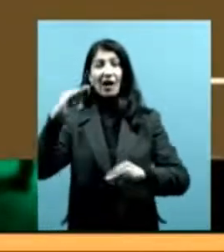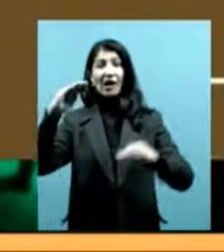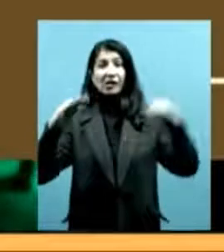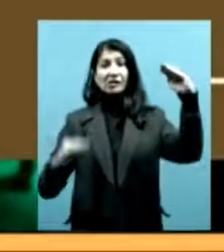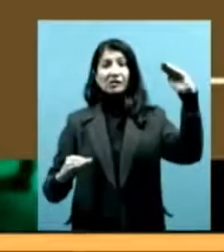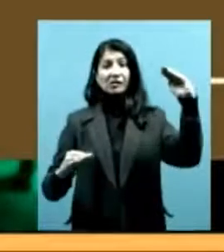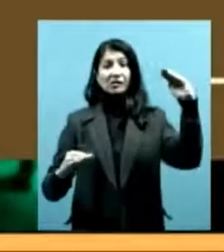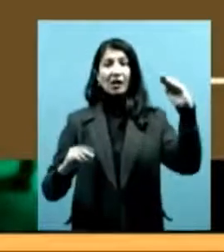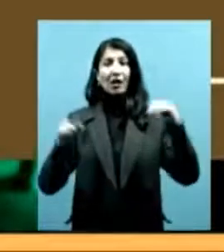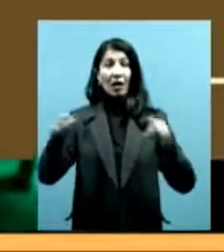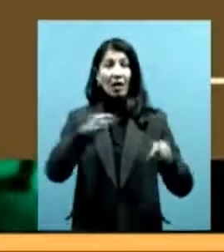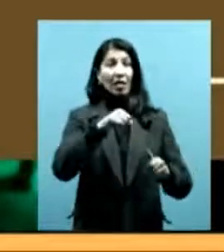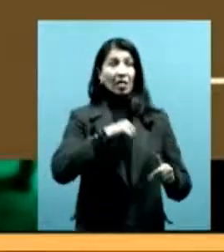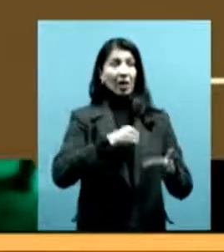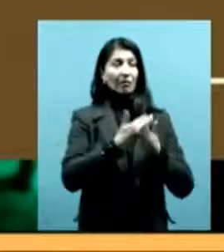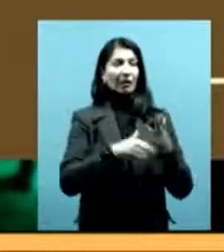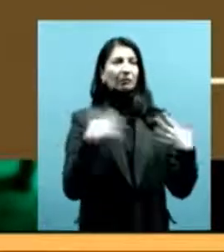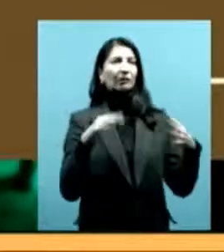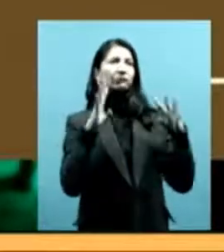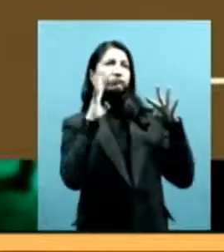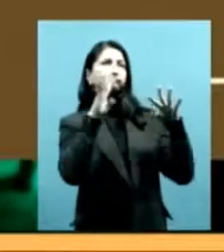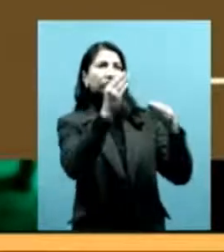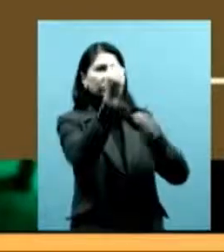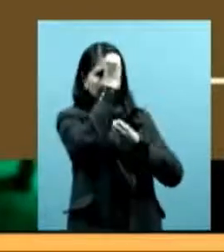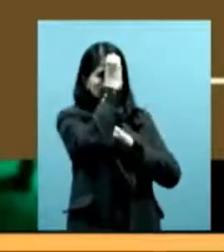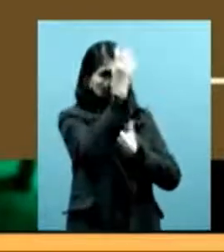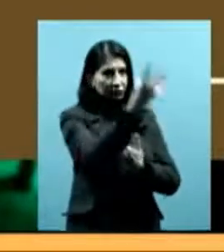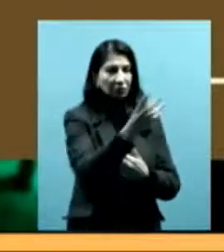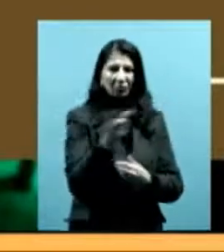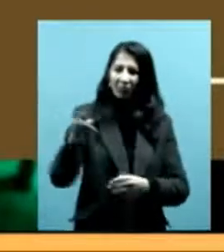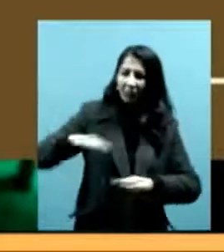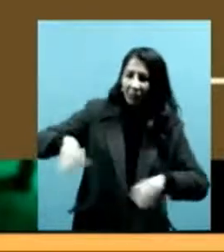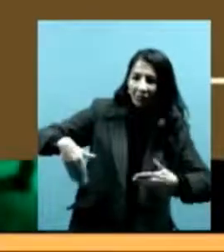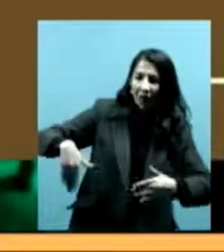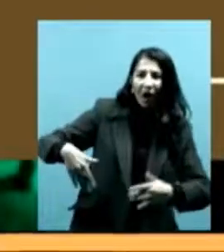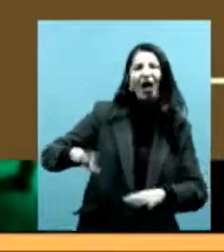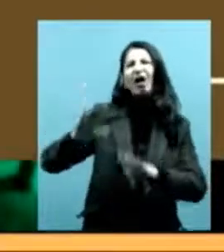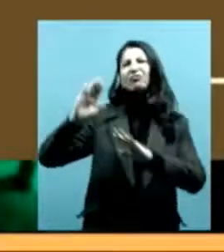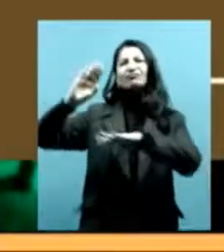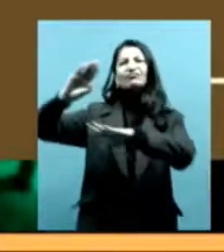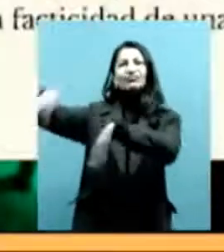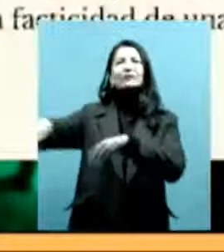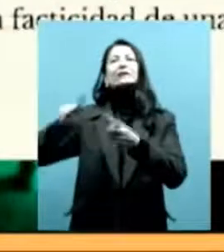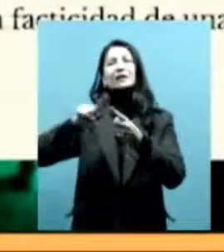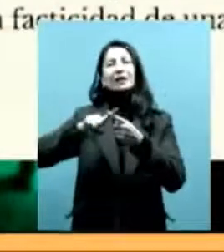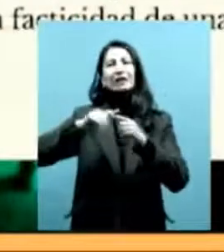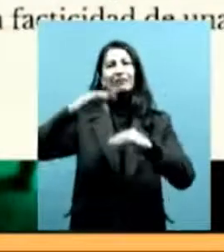Estado, es lo que está detrás de cada uno de los conflictos territoriales.